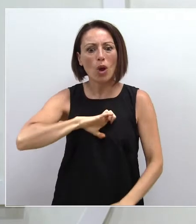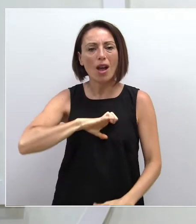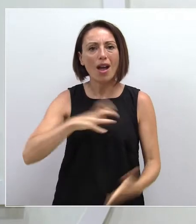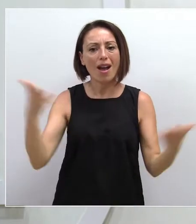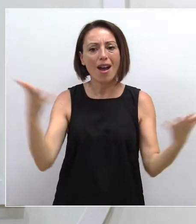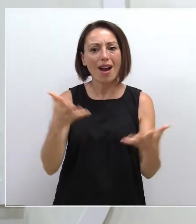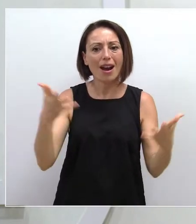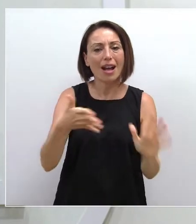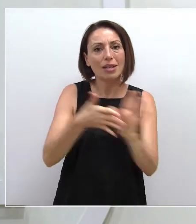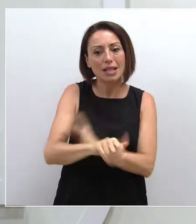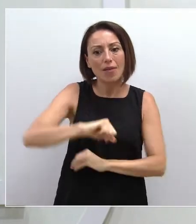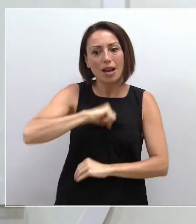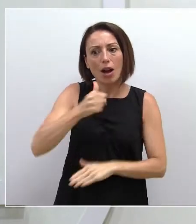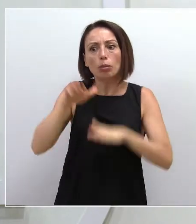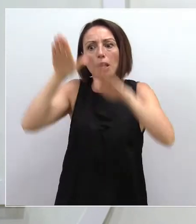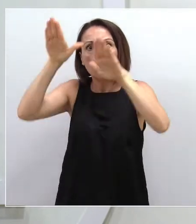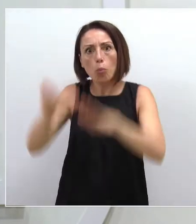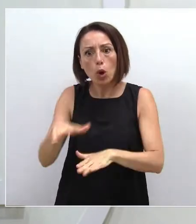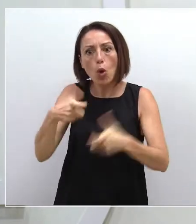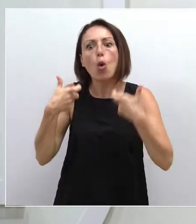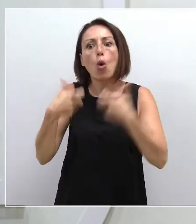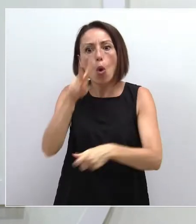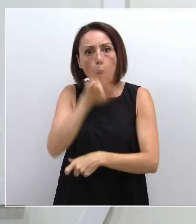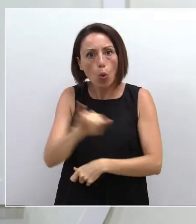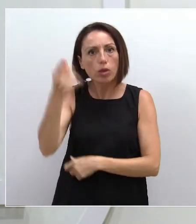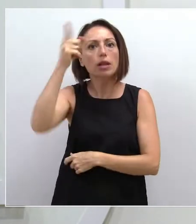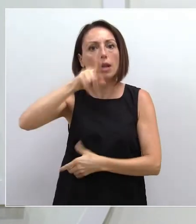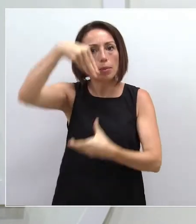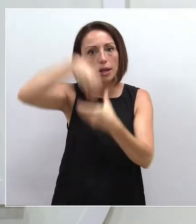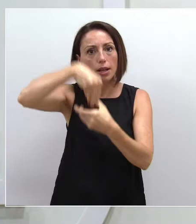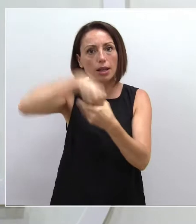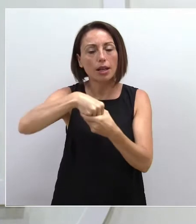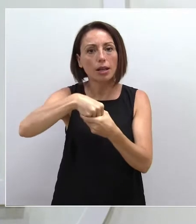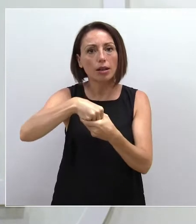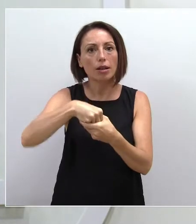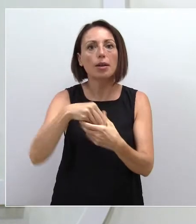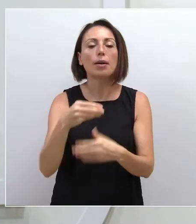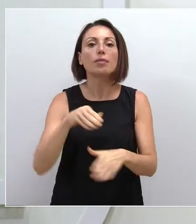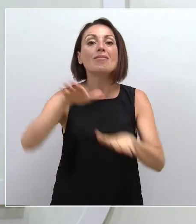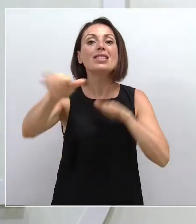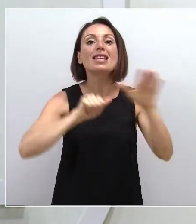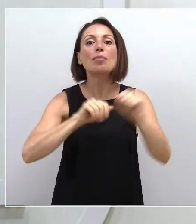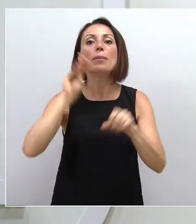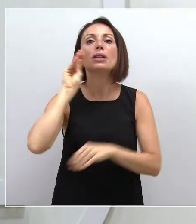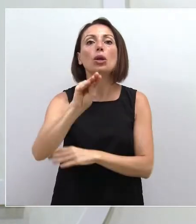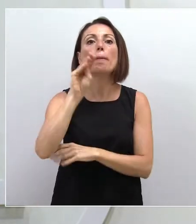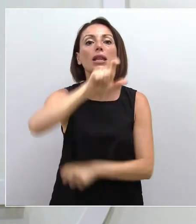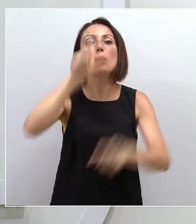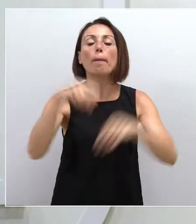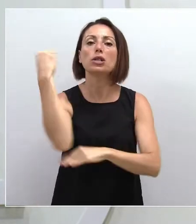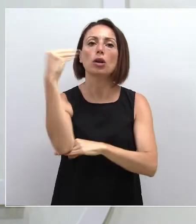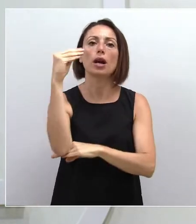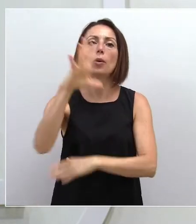requieren ingresos hospitalarios, incluso en UCI. Hacemos un llamamiento específico a este sector de la población,